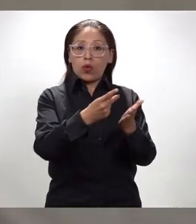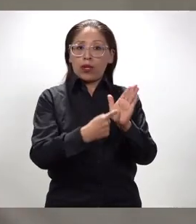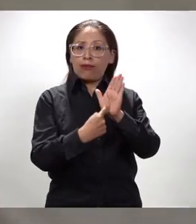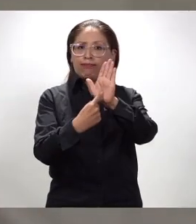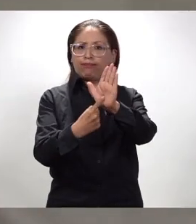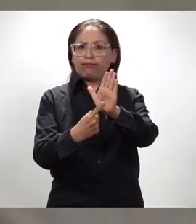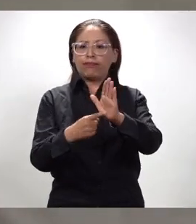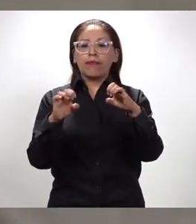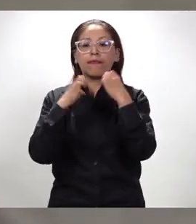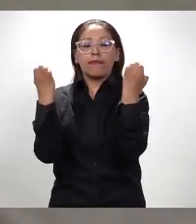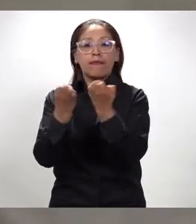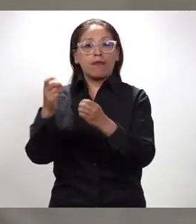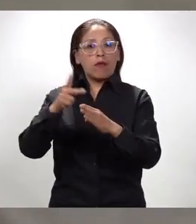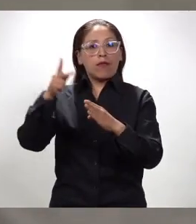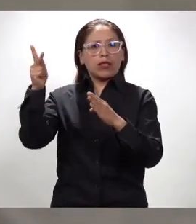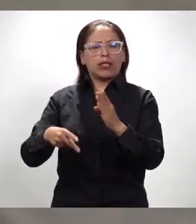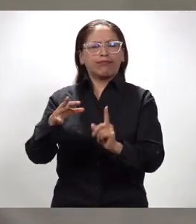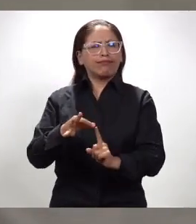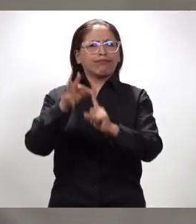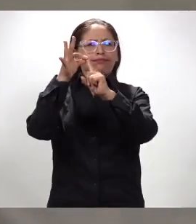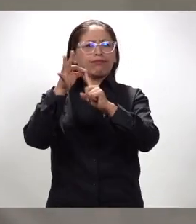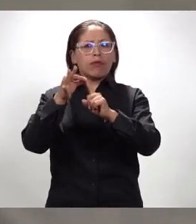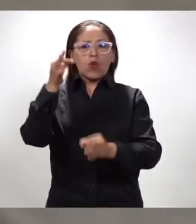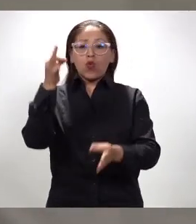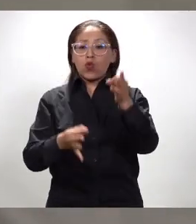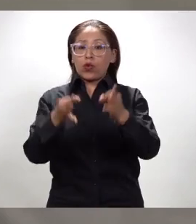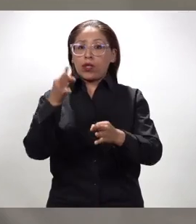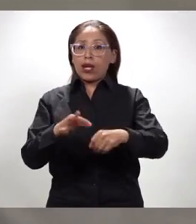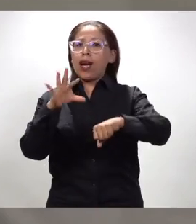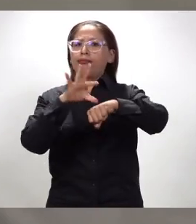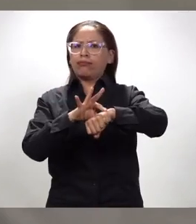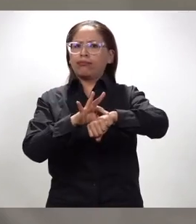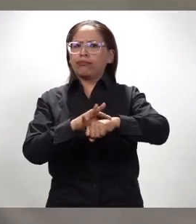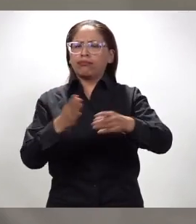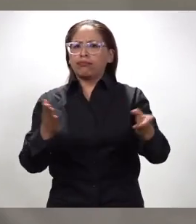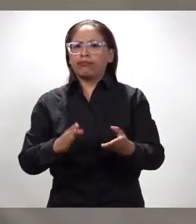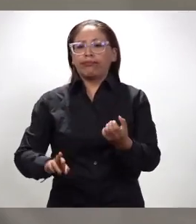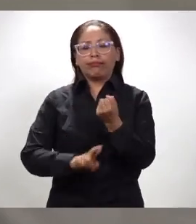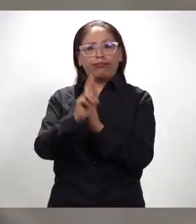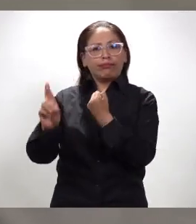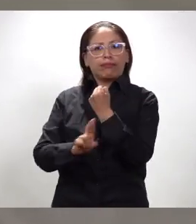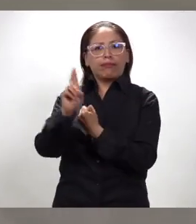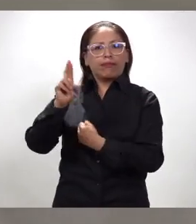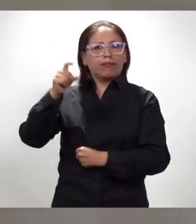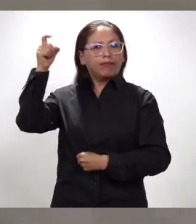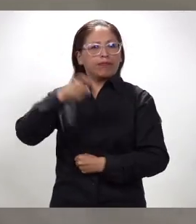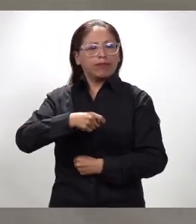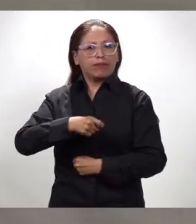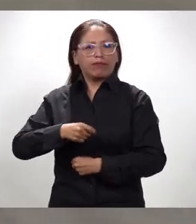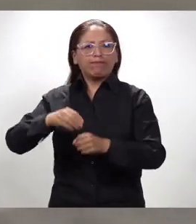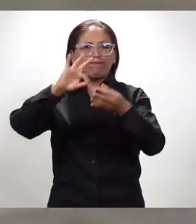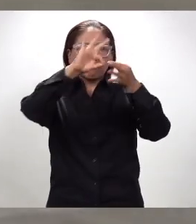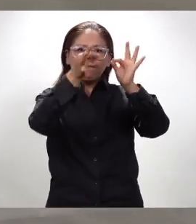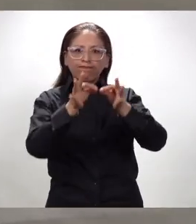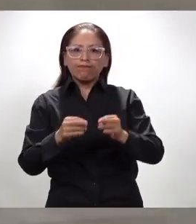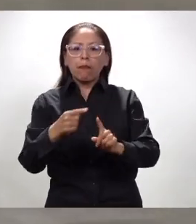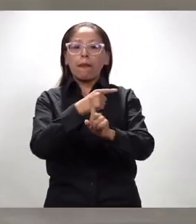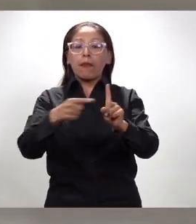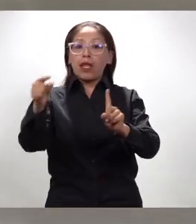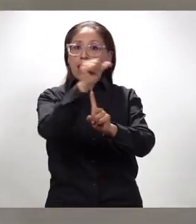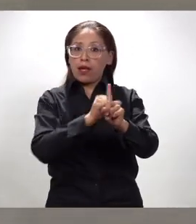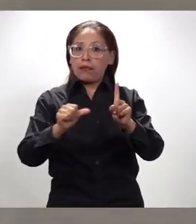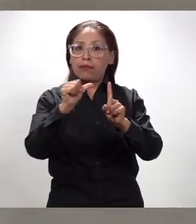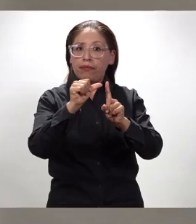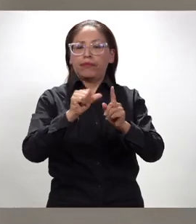Propongo implementar un equipo de profesionales especializados para que la justicia agroambiental cuente con el respaldo necesario para resolver los casos